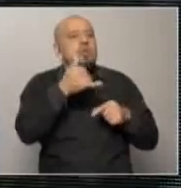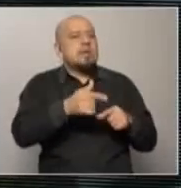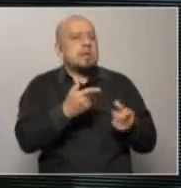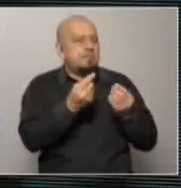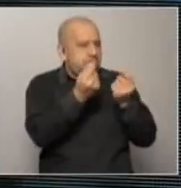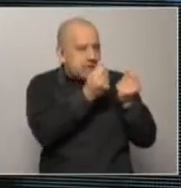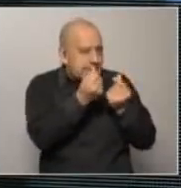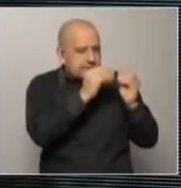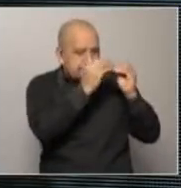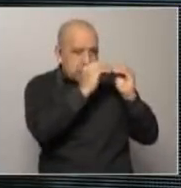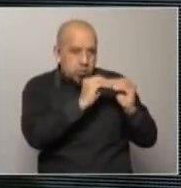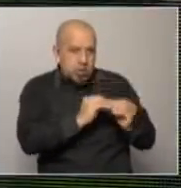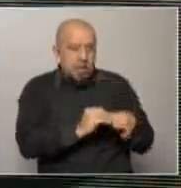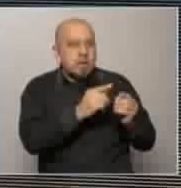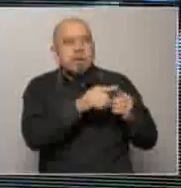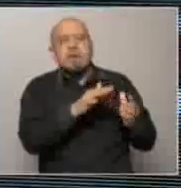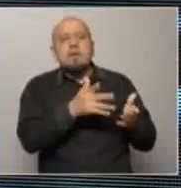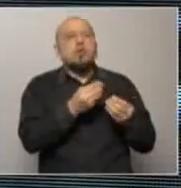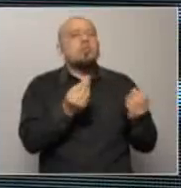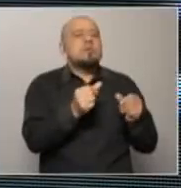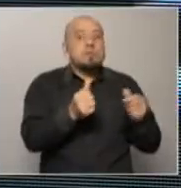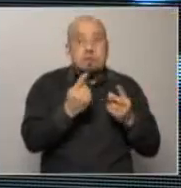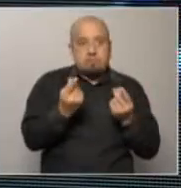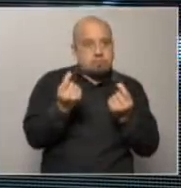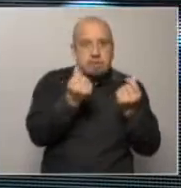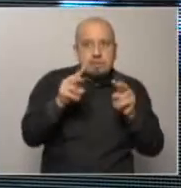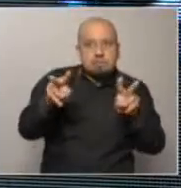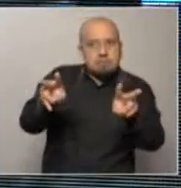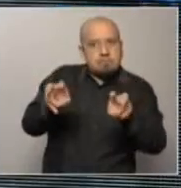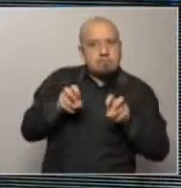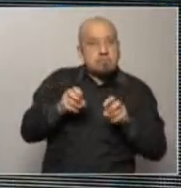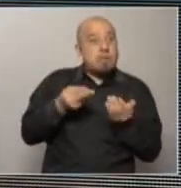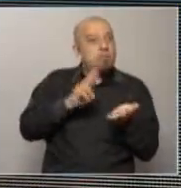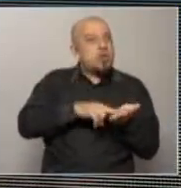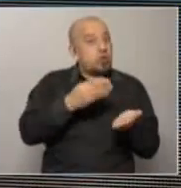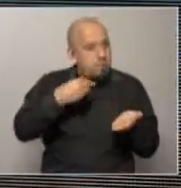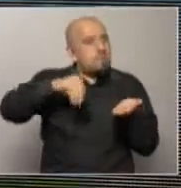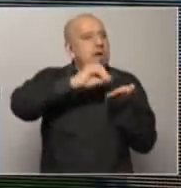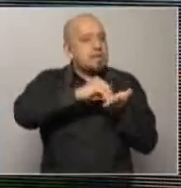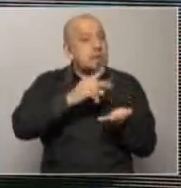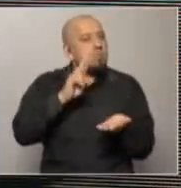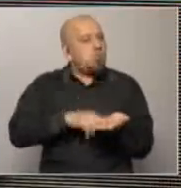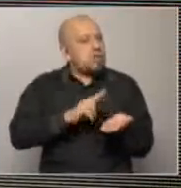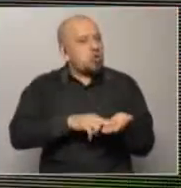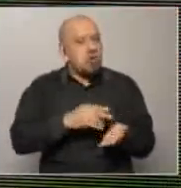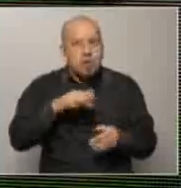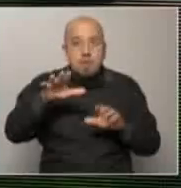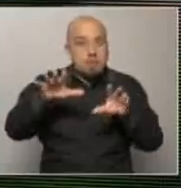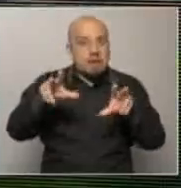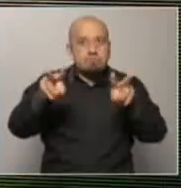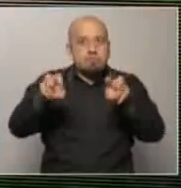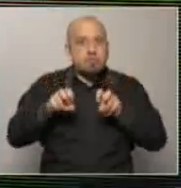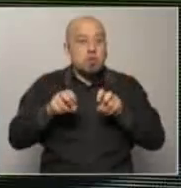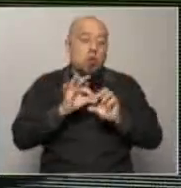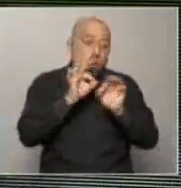cuentas, una posibilidad es tratar de recaudar más. Por ejemplo, pongo impuestos. Otra posibilidad es tratar de gastar